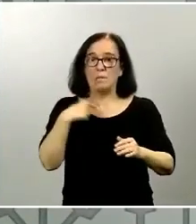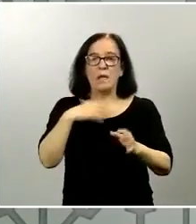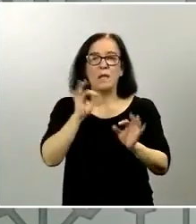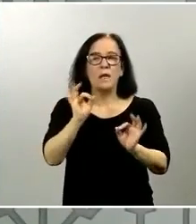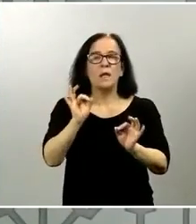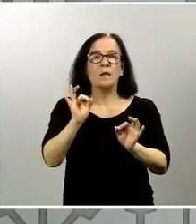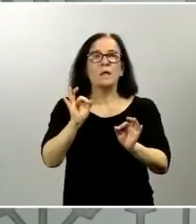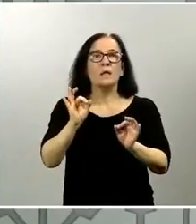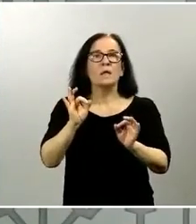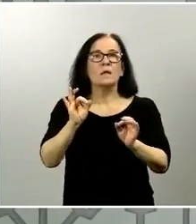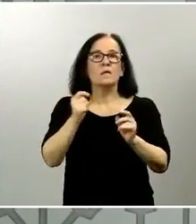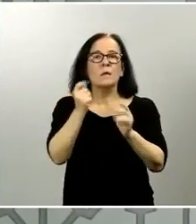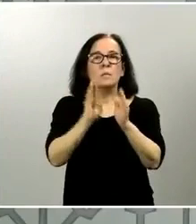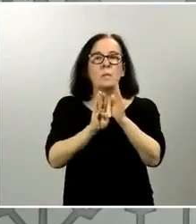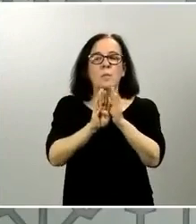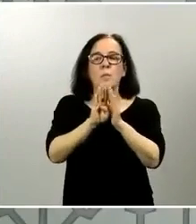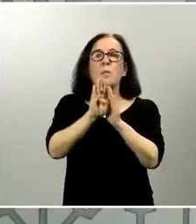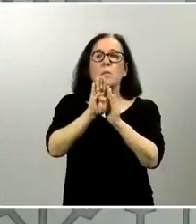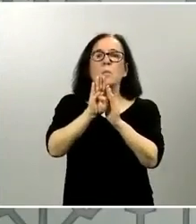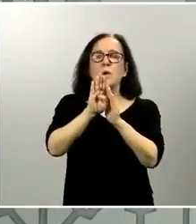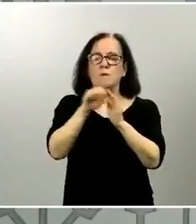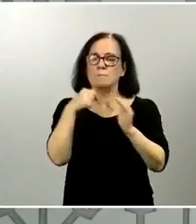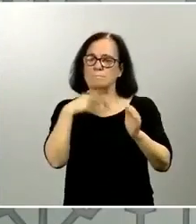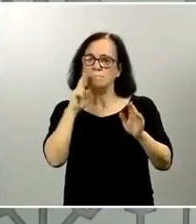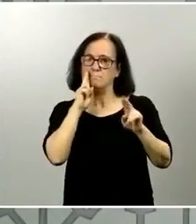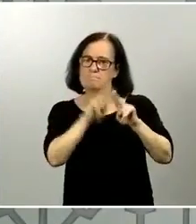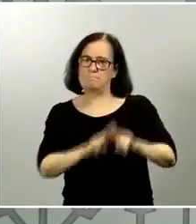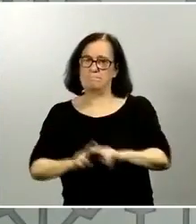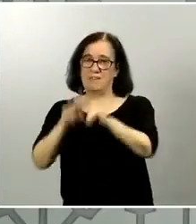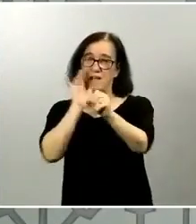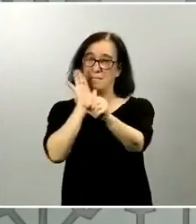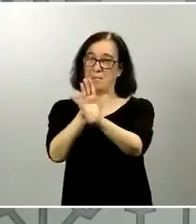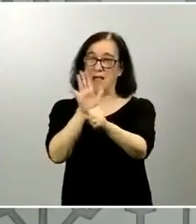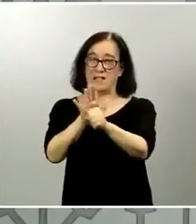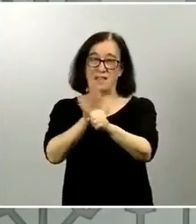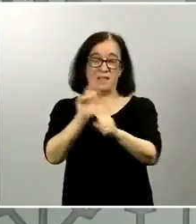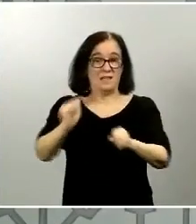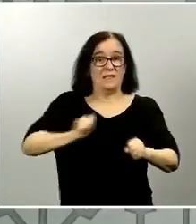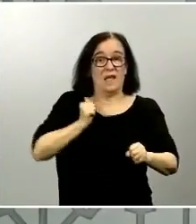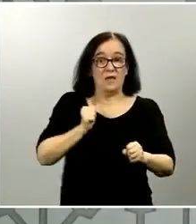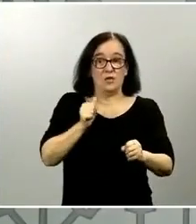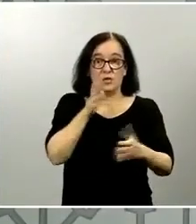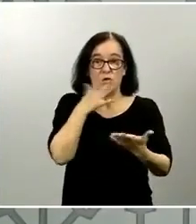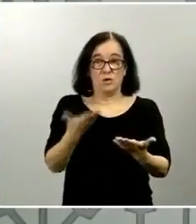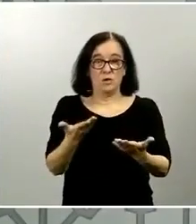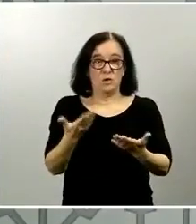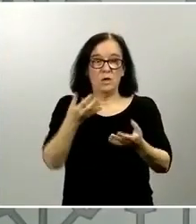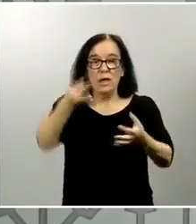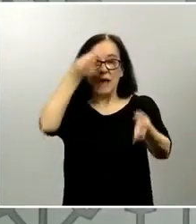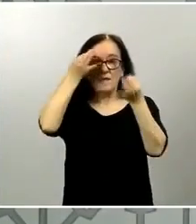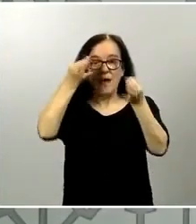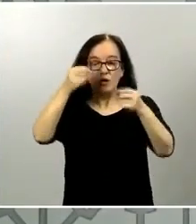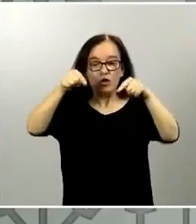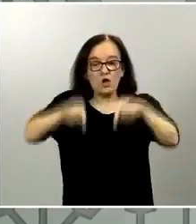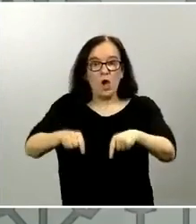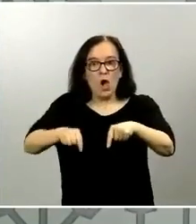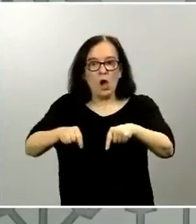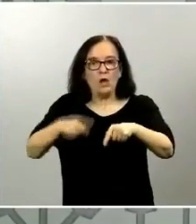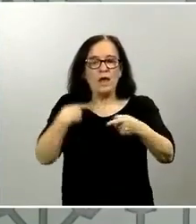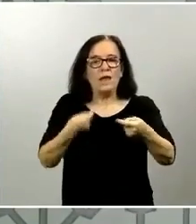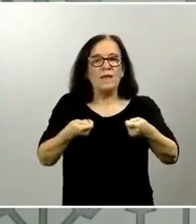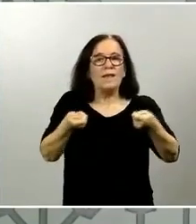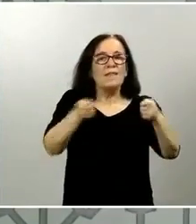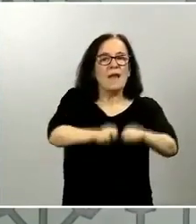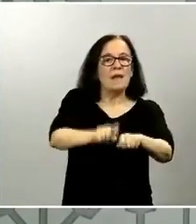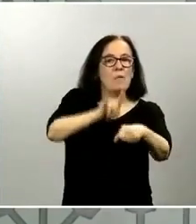pequeño repunte que solemos observar muchos martes casualmente porque los datos de hoy realmente son los que cerramos el